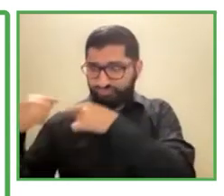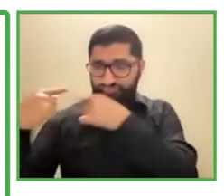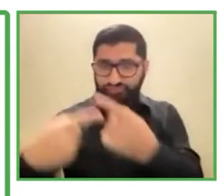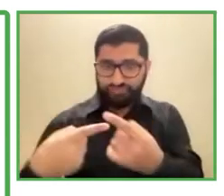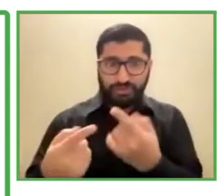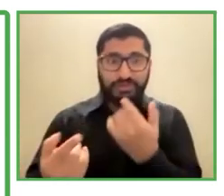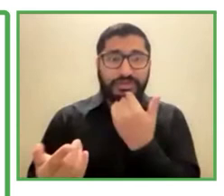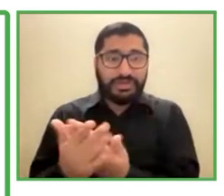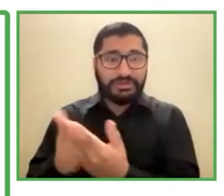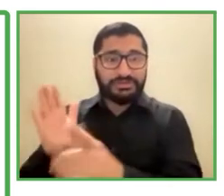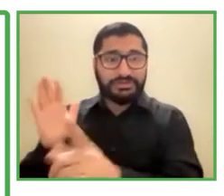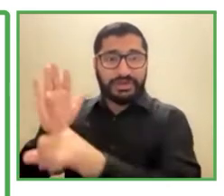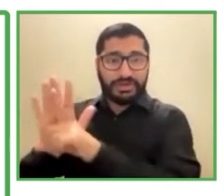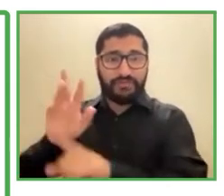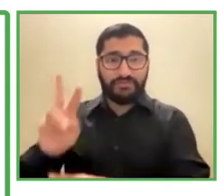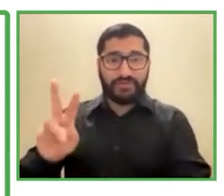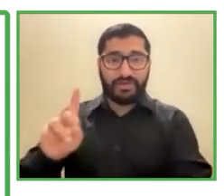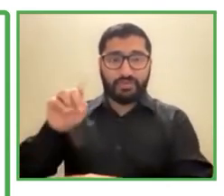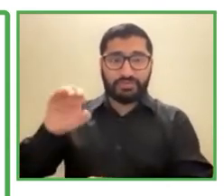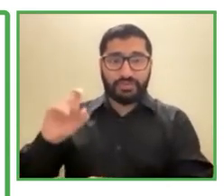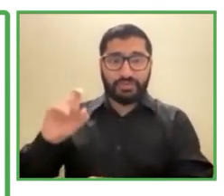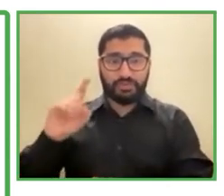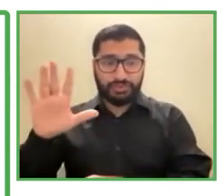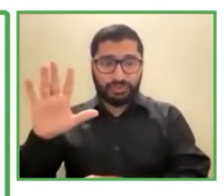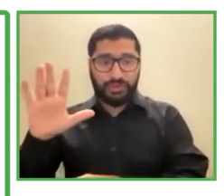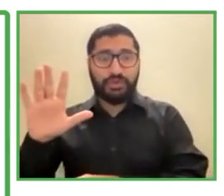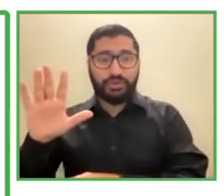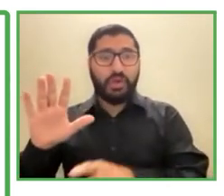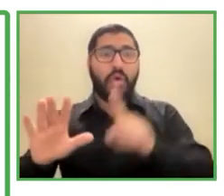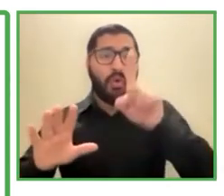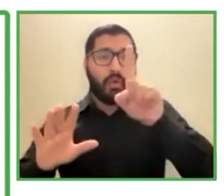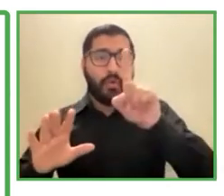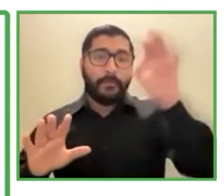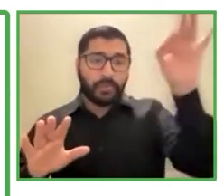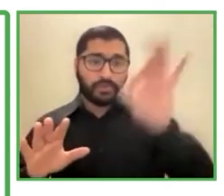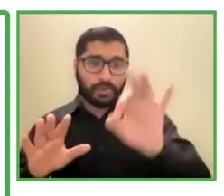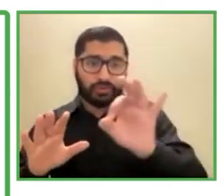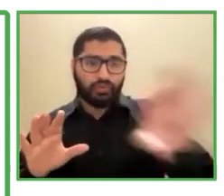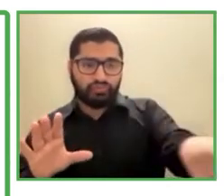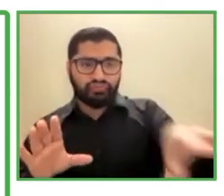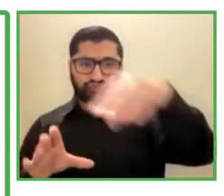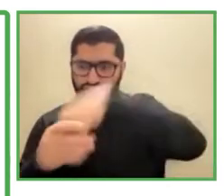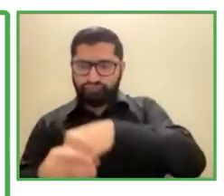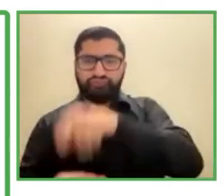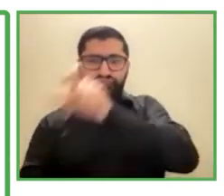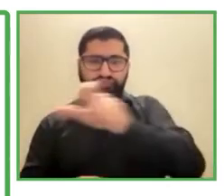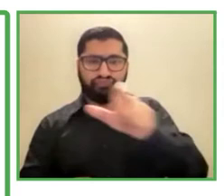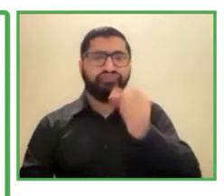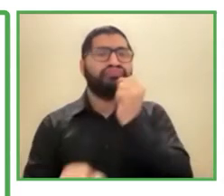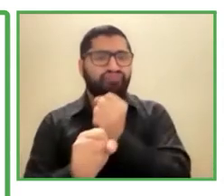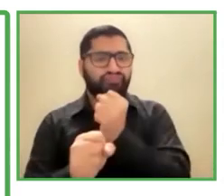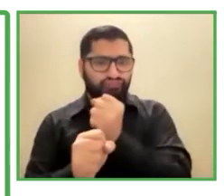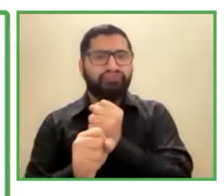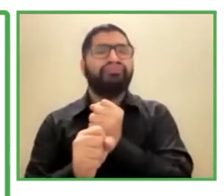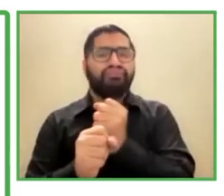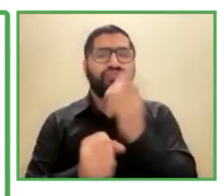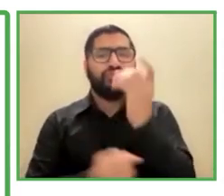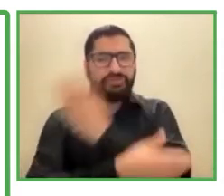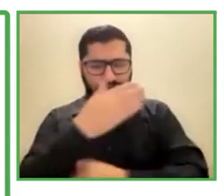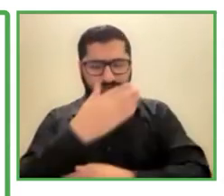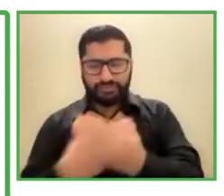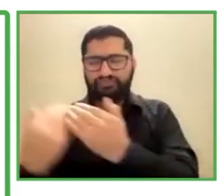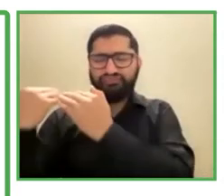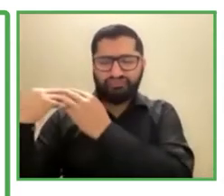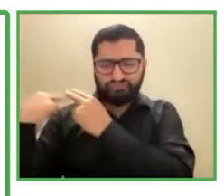laboral, se formalizan prácticas y buenas prácticas que ya venían ocurriendo en nuestra empresa desde bastantes años.